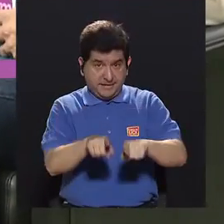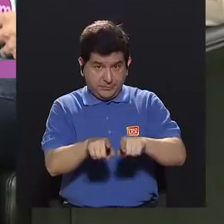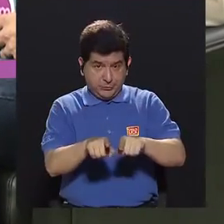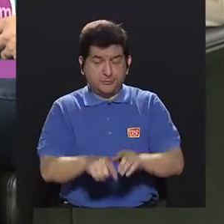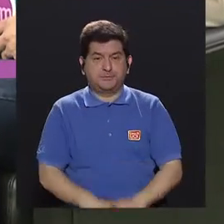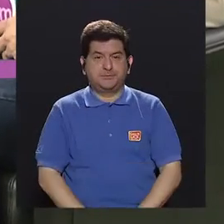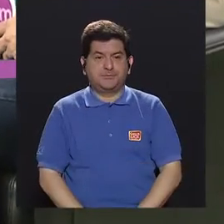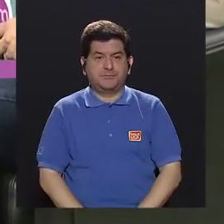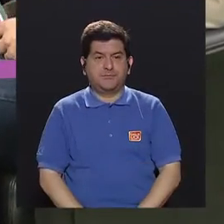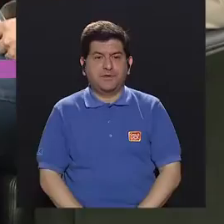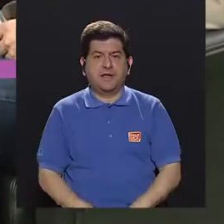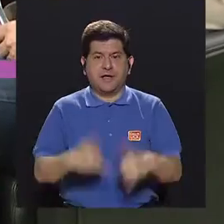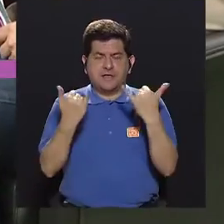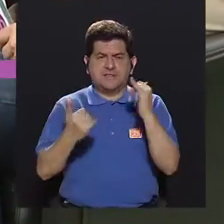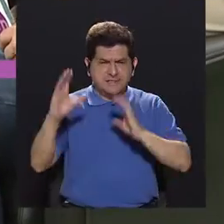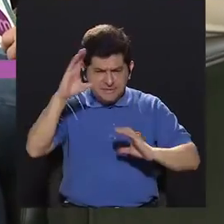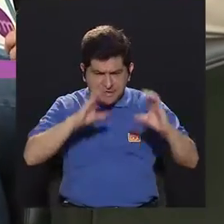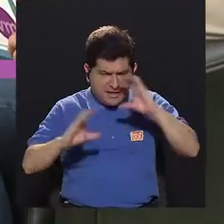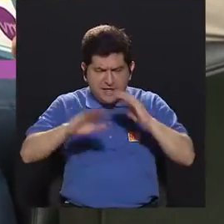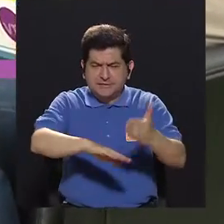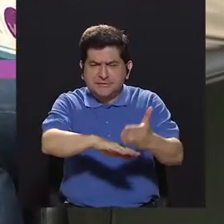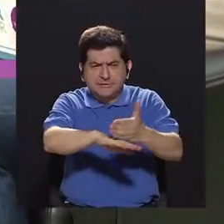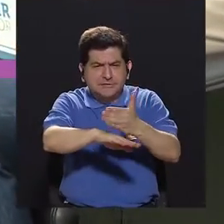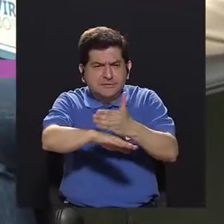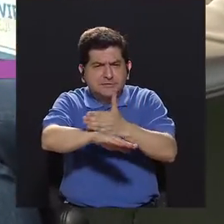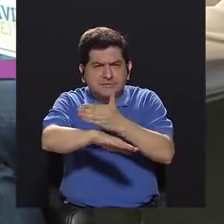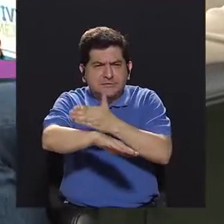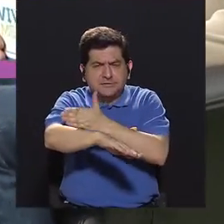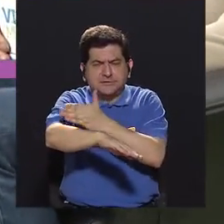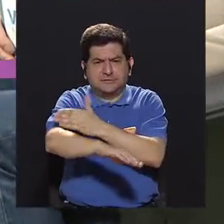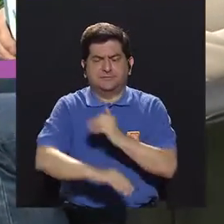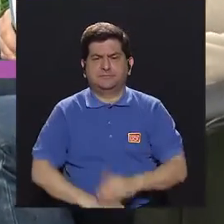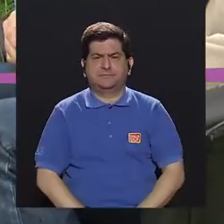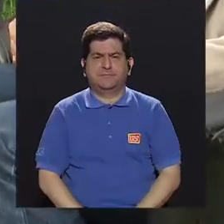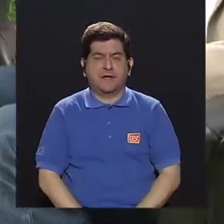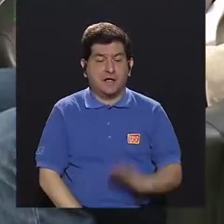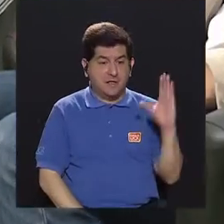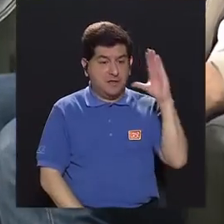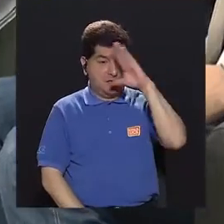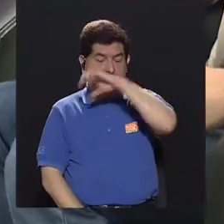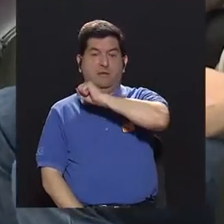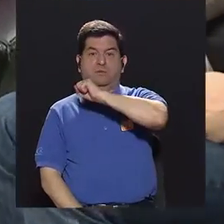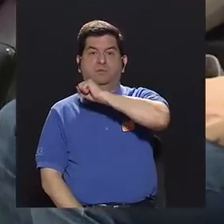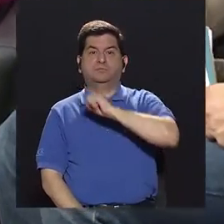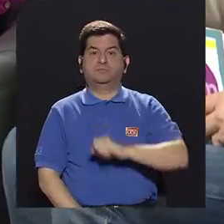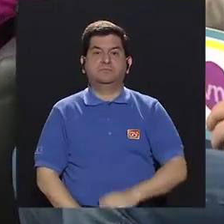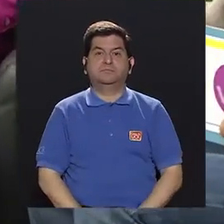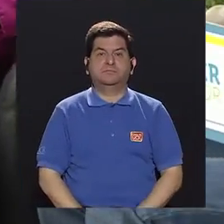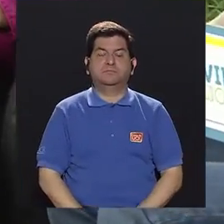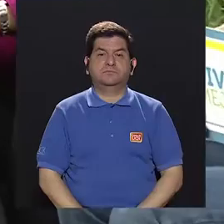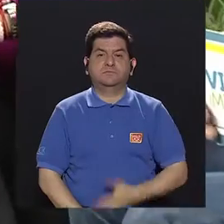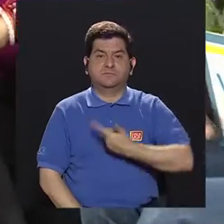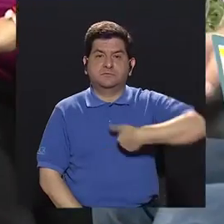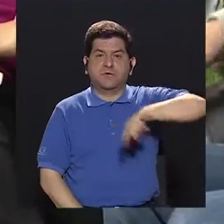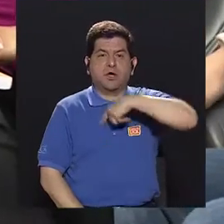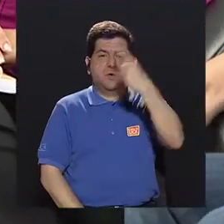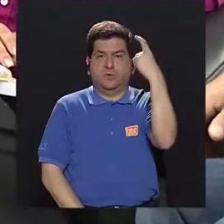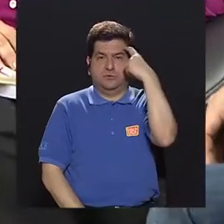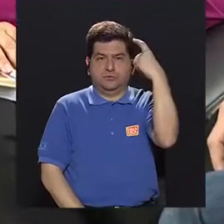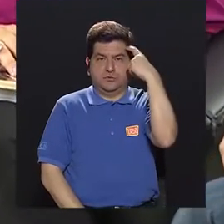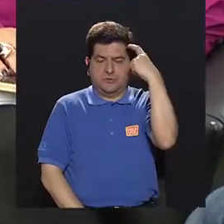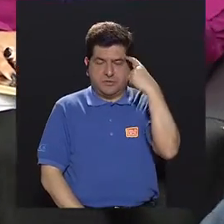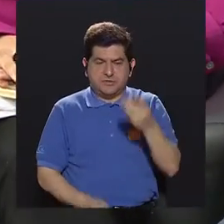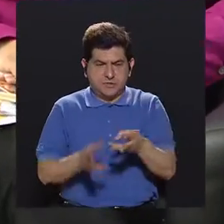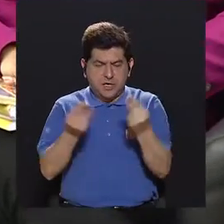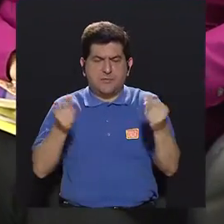hay casos, incluso ya ahorita la ciencia está tan avanzada, que han descubierto que nuestros pensamientos